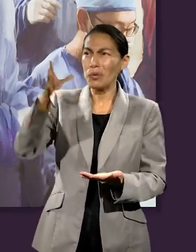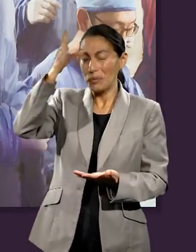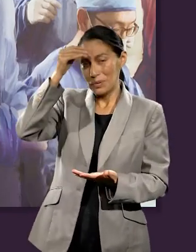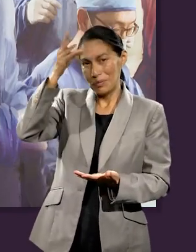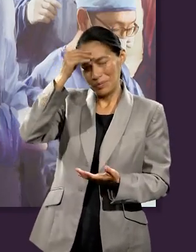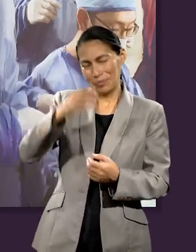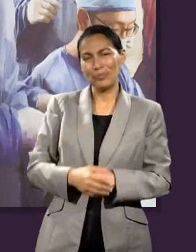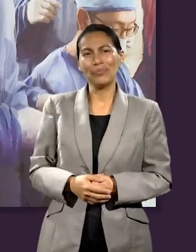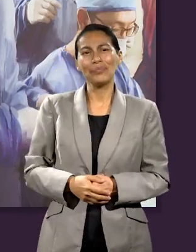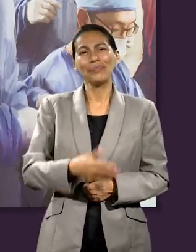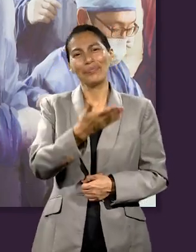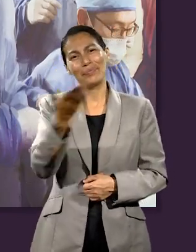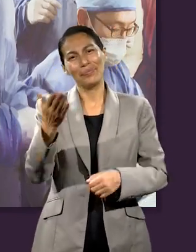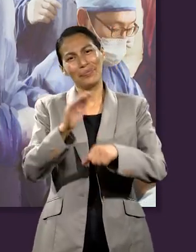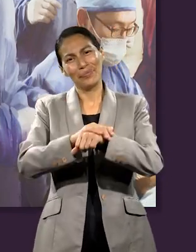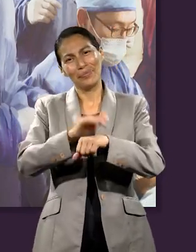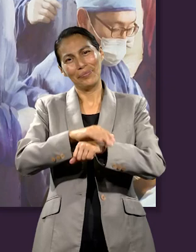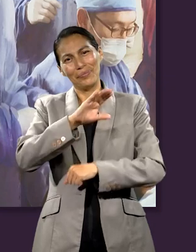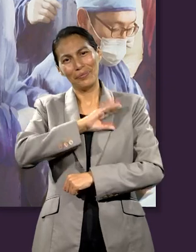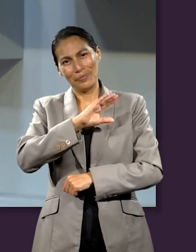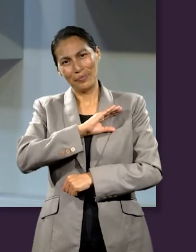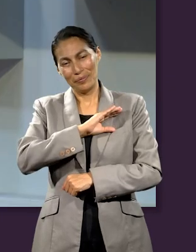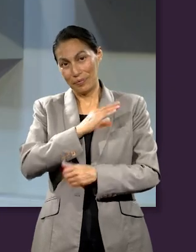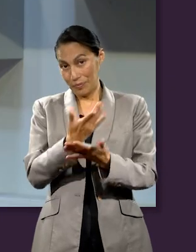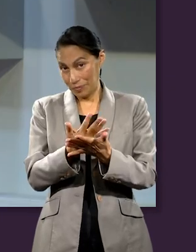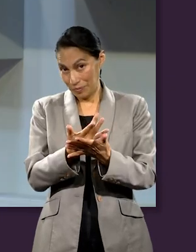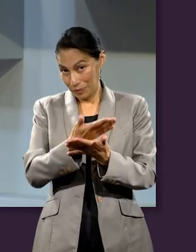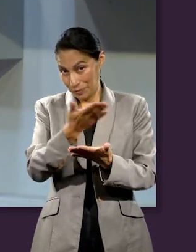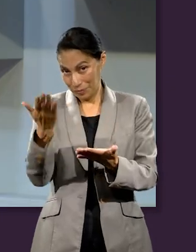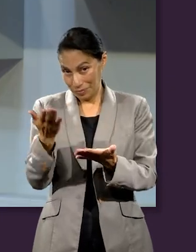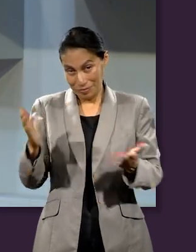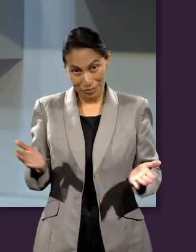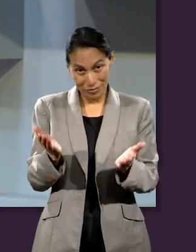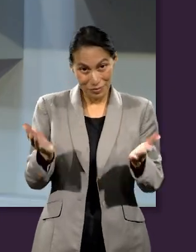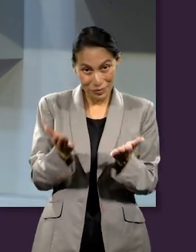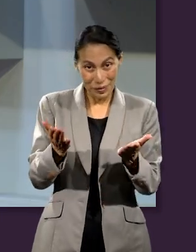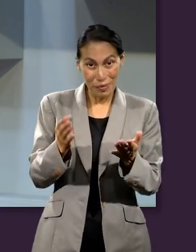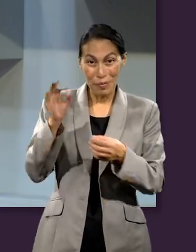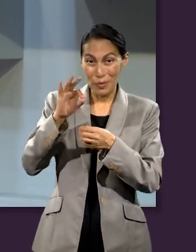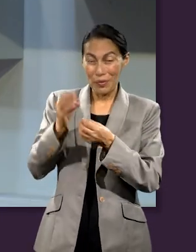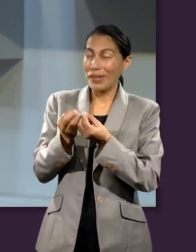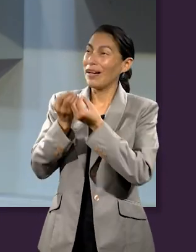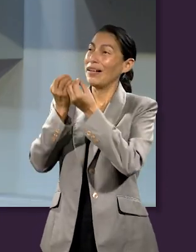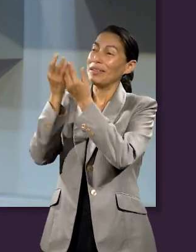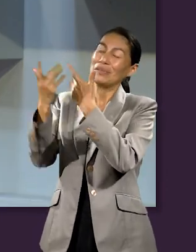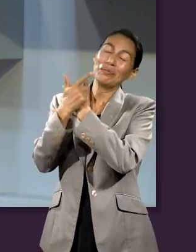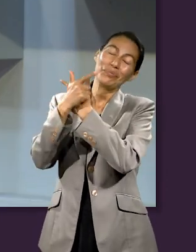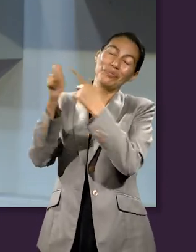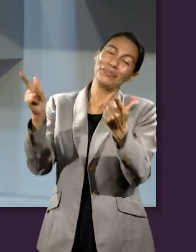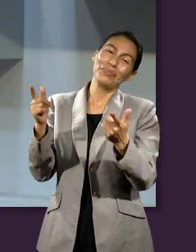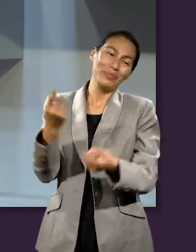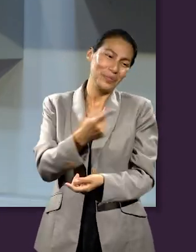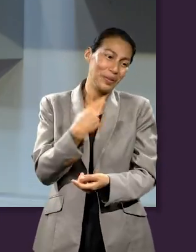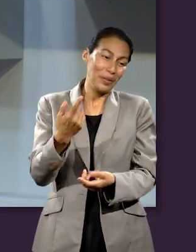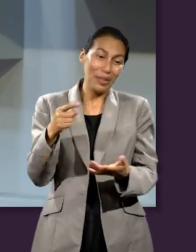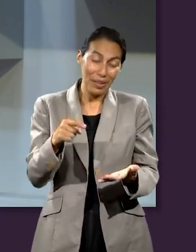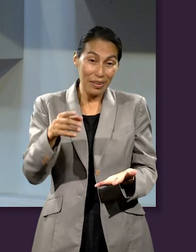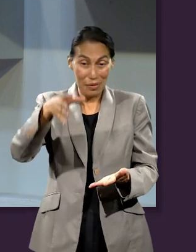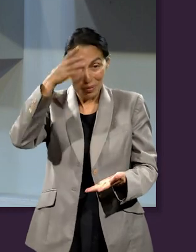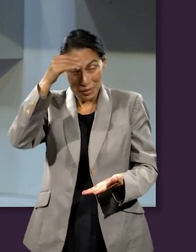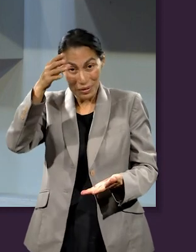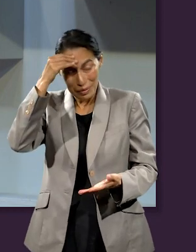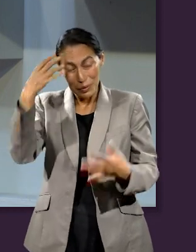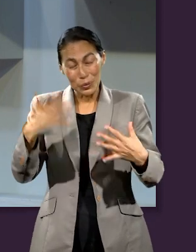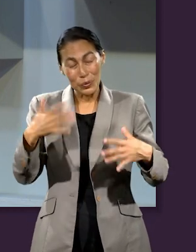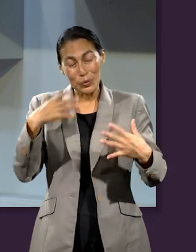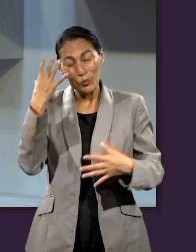práctico en nuestra vida lo que nosotros aprendemos. Queridos amigos, espero que hayan quedado tan motivados como nosotros aquí